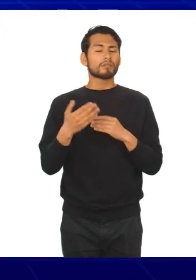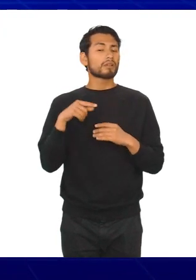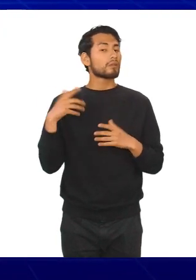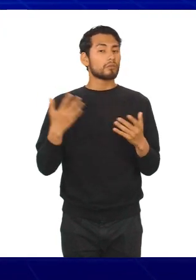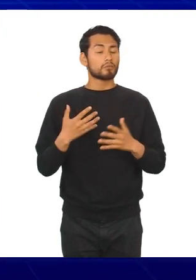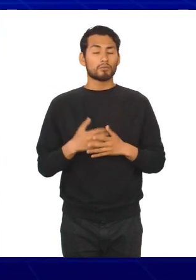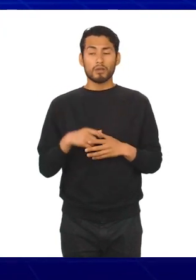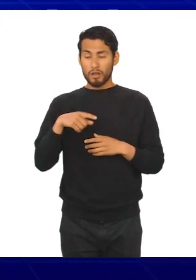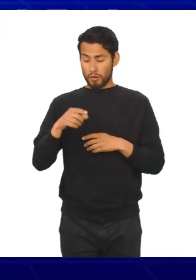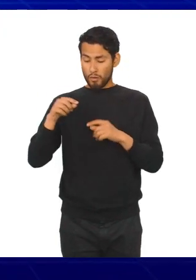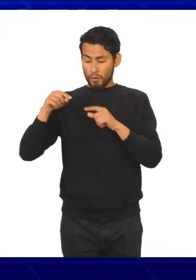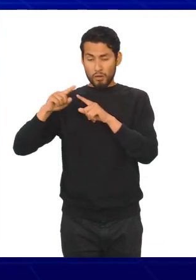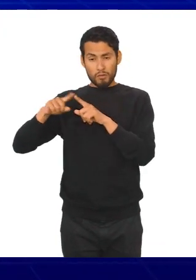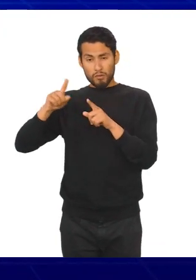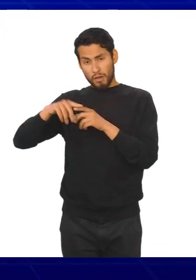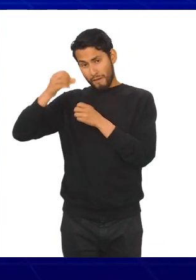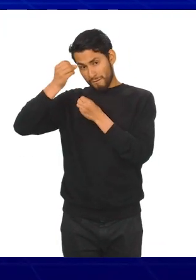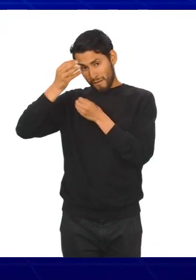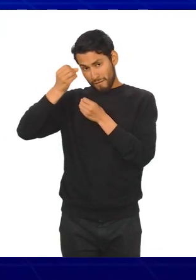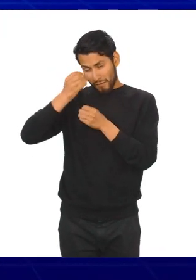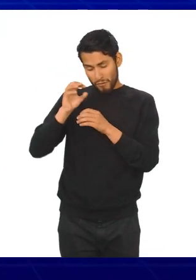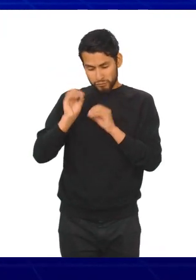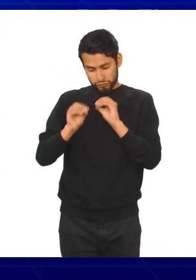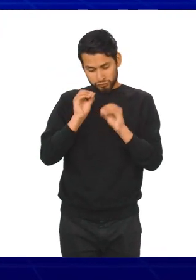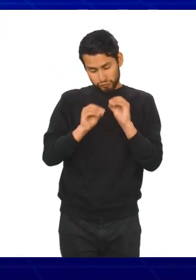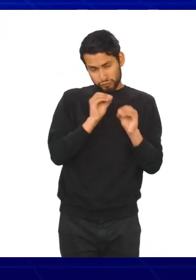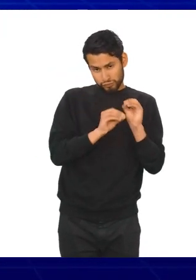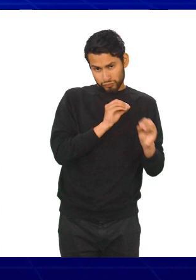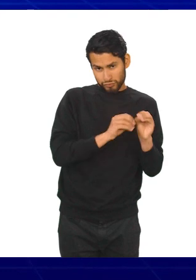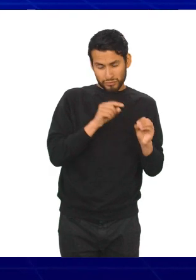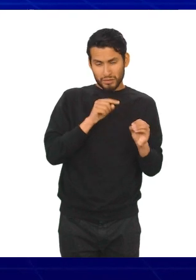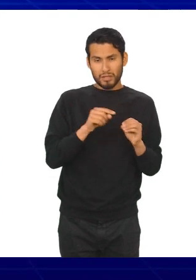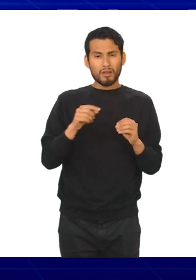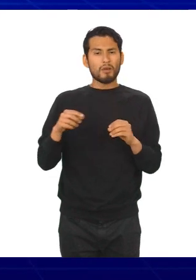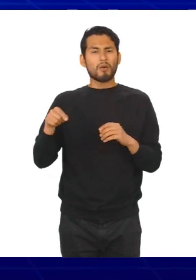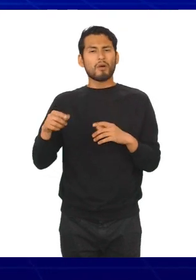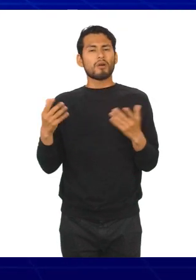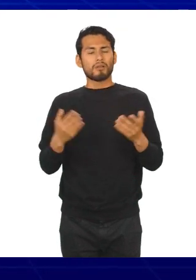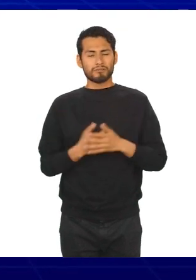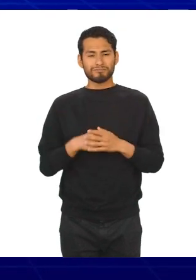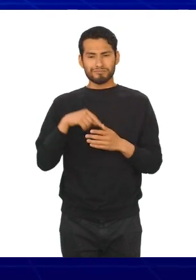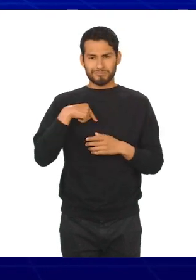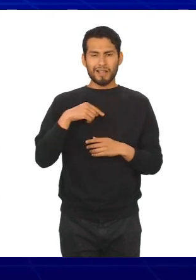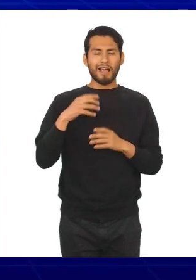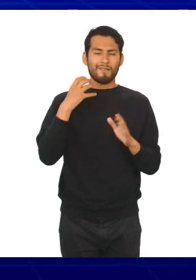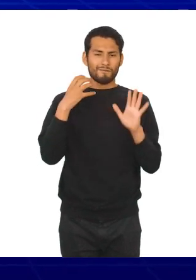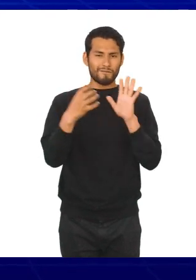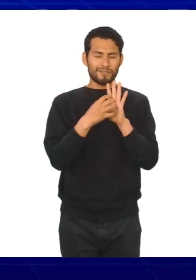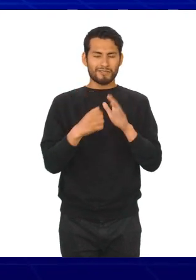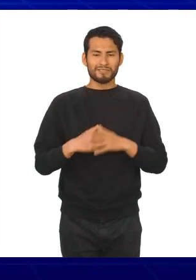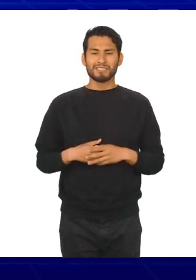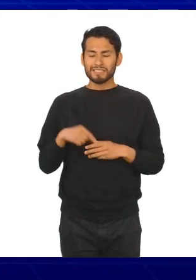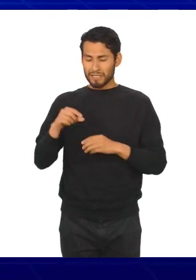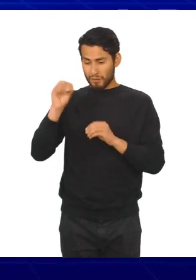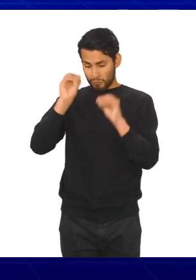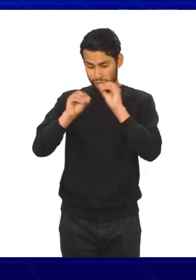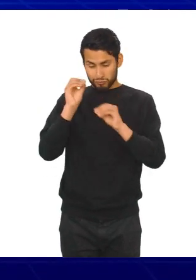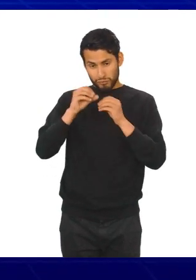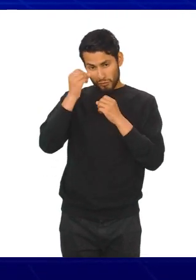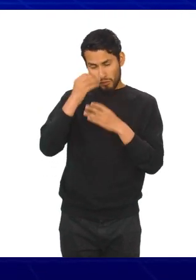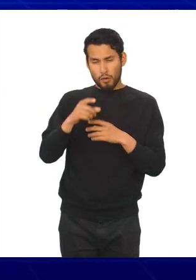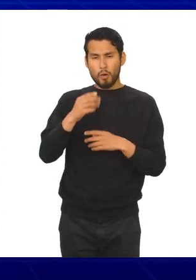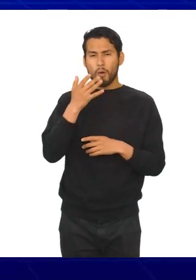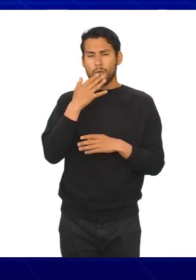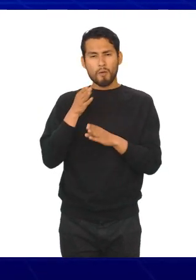series de datos que son los puntos de datos relacionados entre sí trazados en un gráfico. Cada serie de datos tiene un color